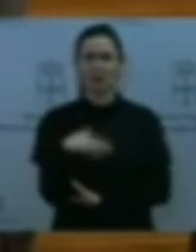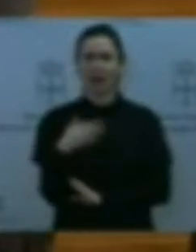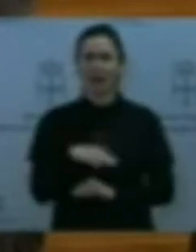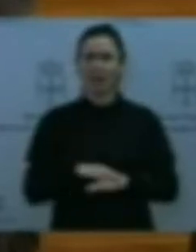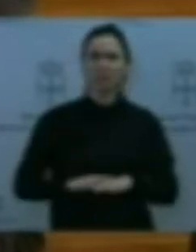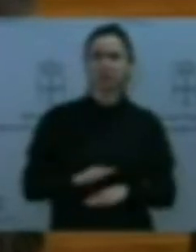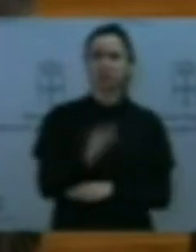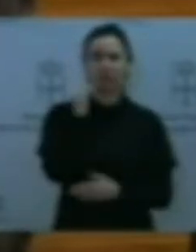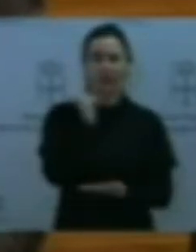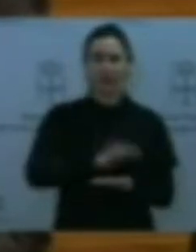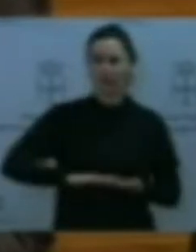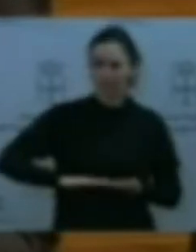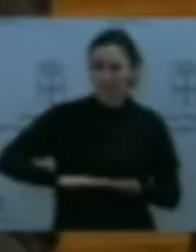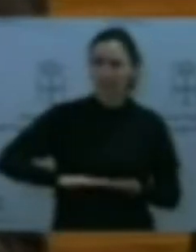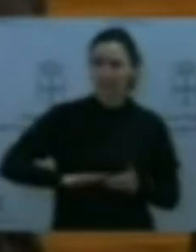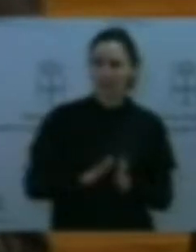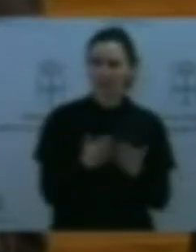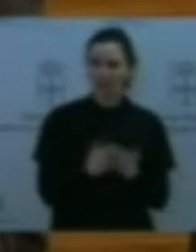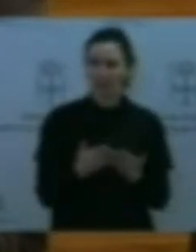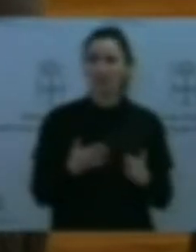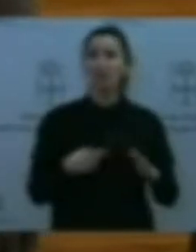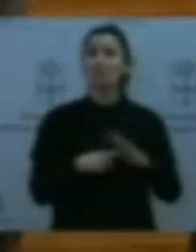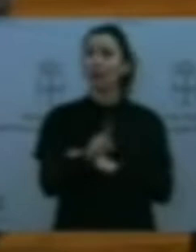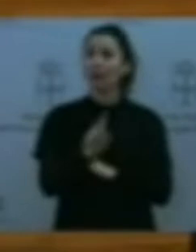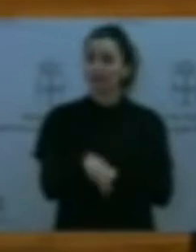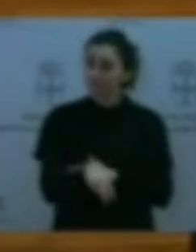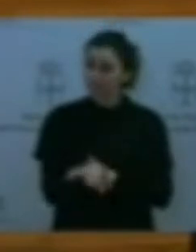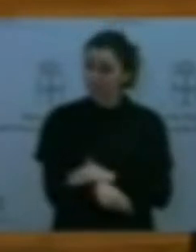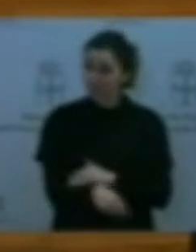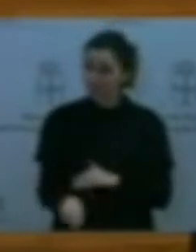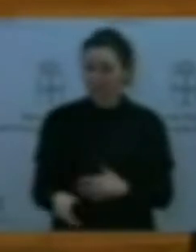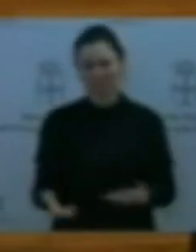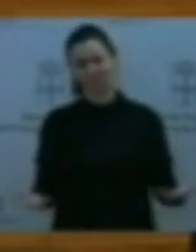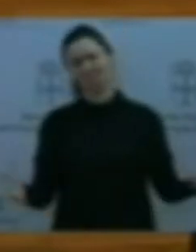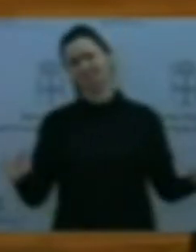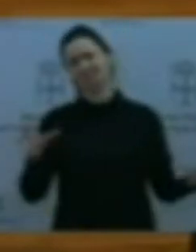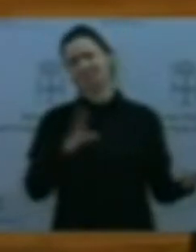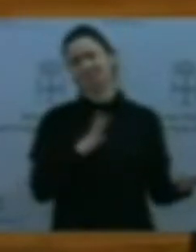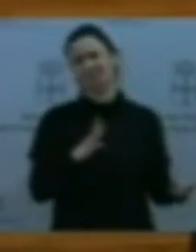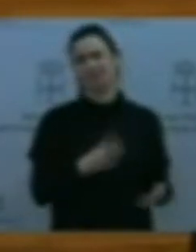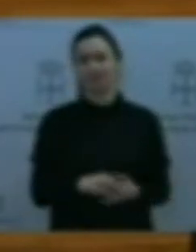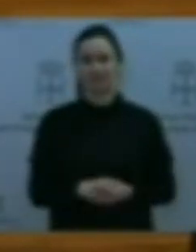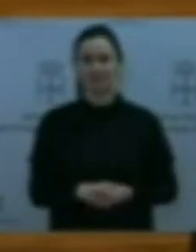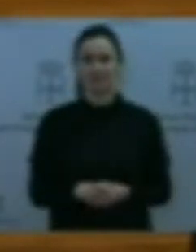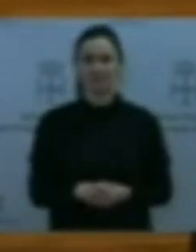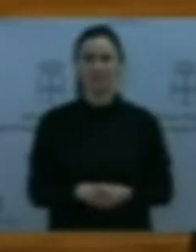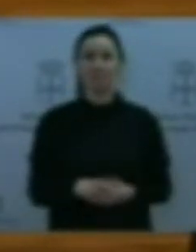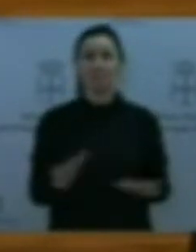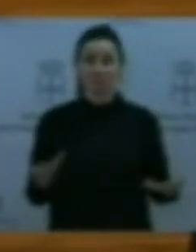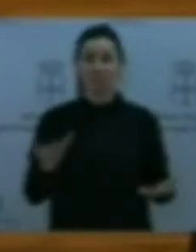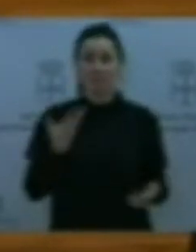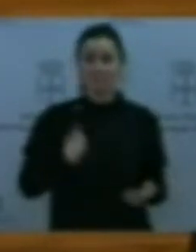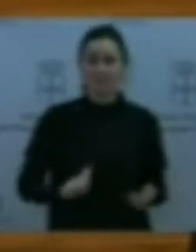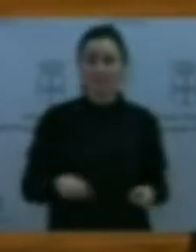progresismo? ¿Eso es progresismo? Bien, eso lo que es es un estancamiento en la política